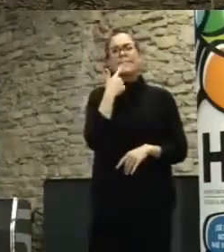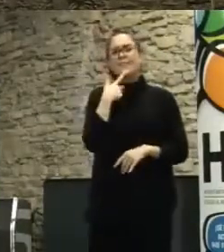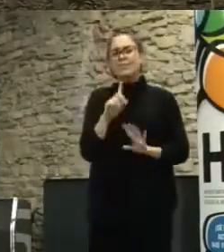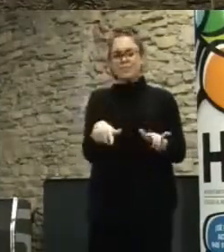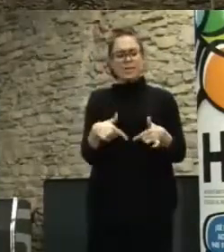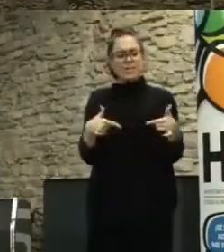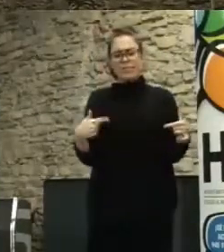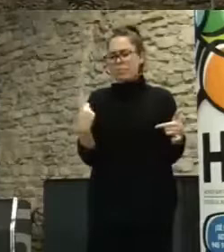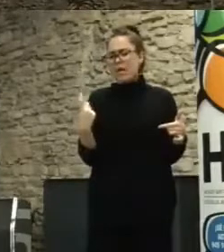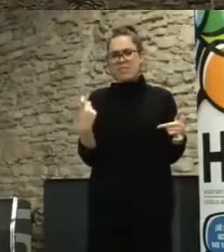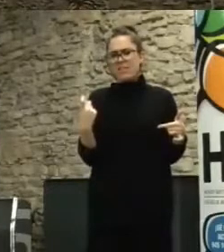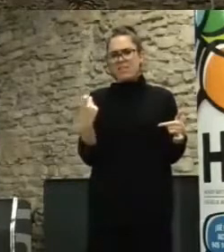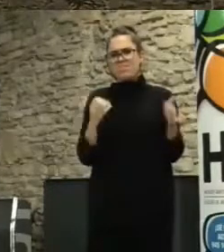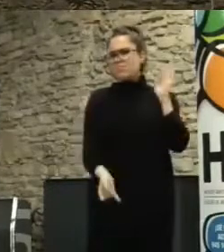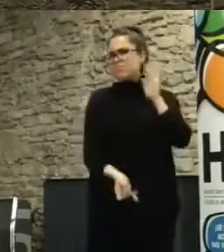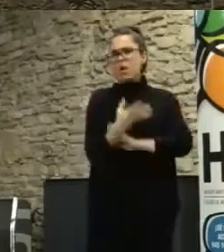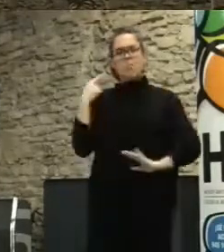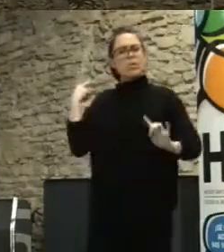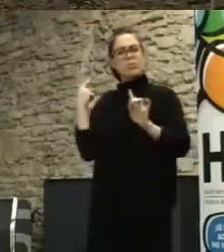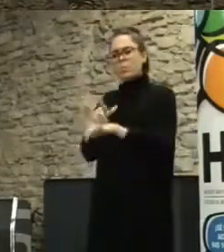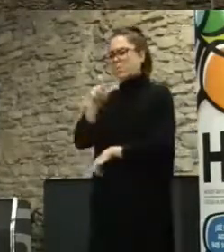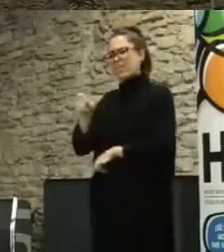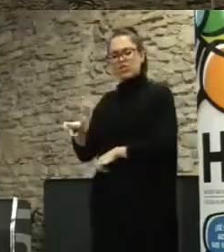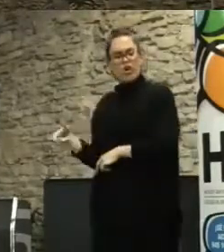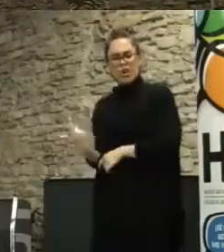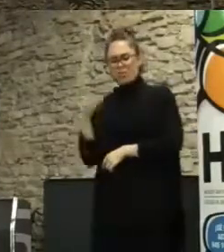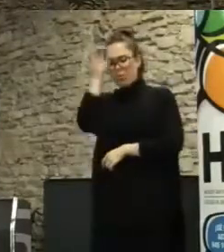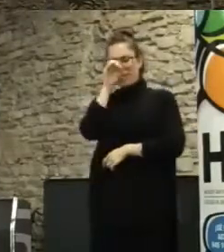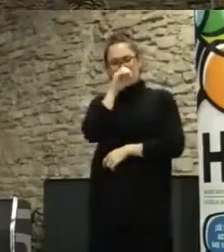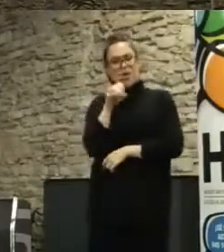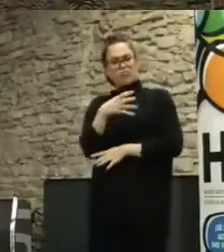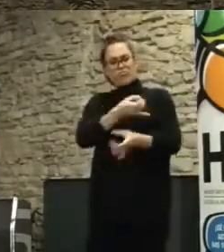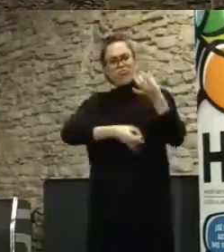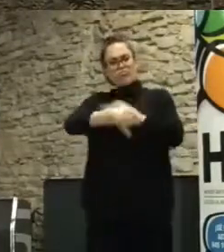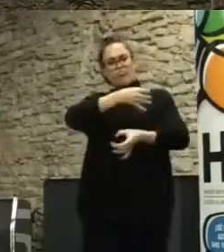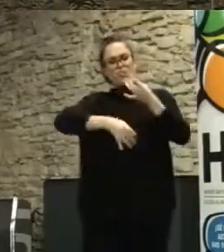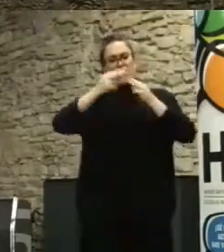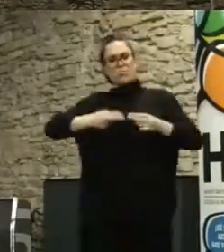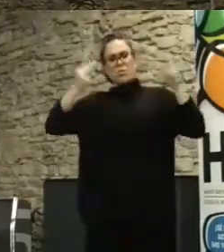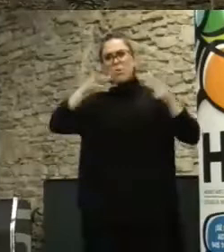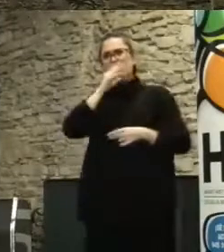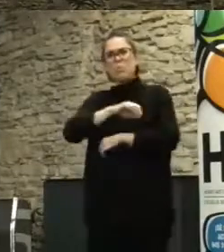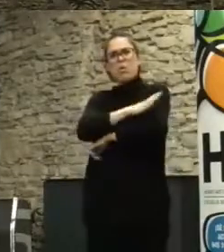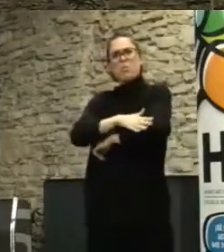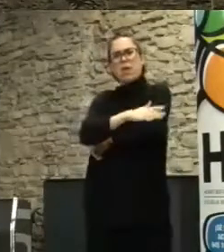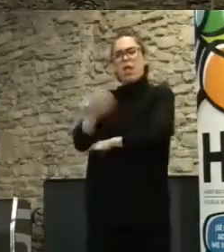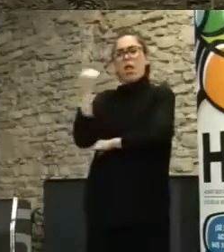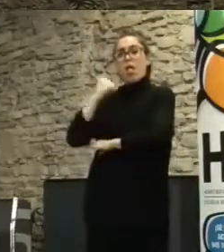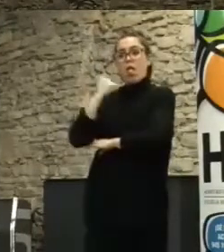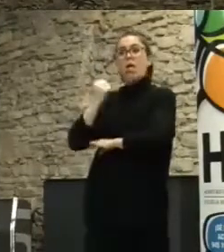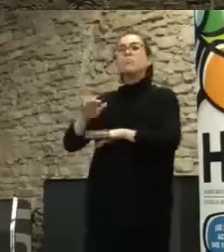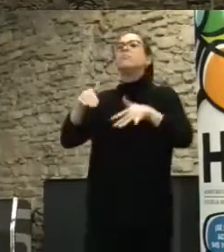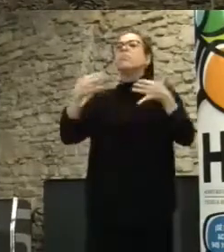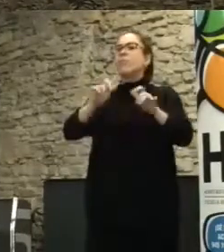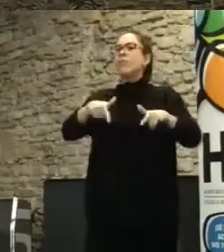que la gente tenga propuestas políticas, ¿no? Porque no nos escucha, pues vamos a hacer... Y este código inicial, hubo otros,